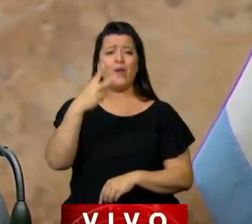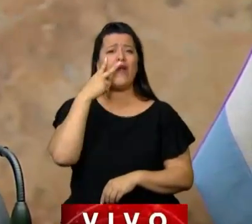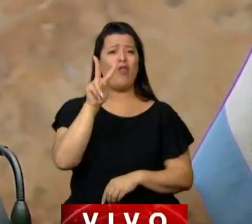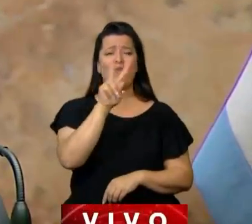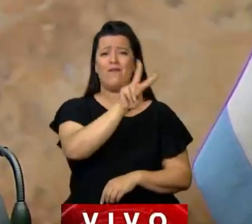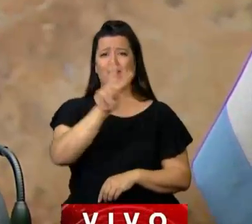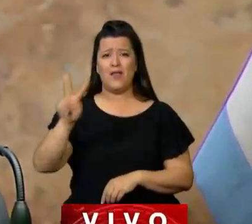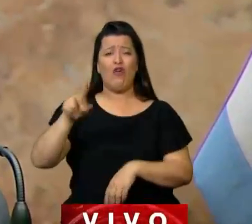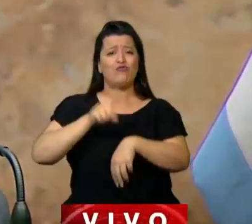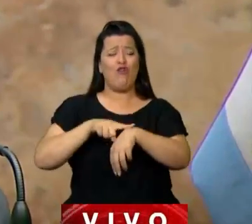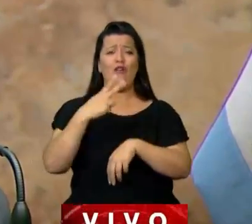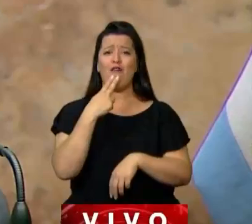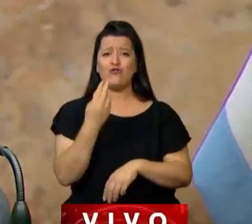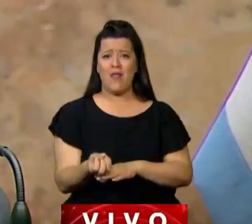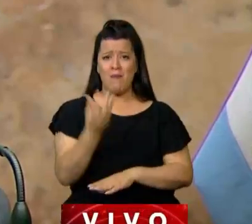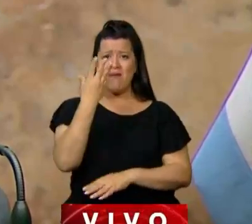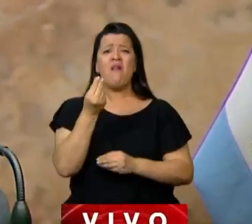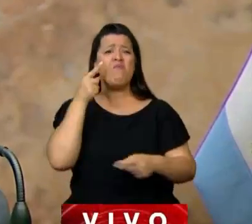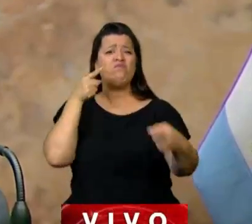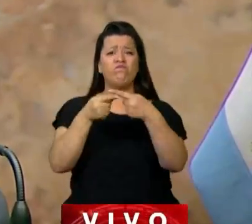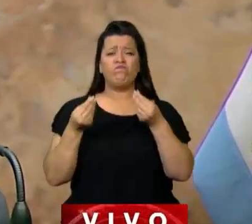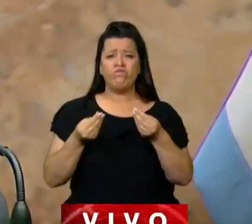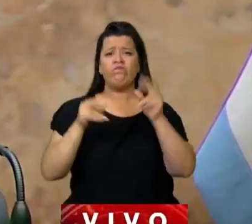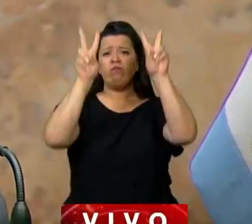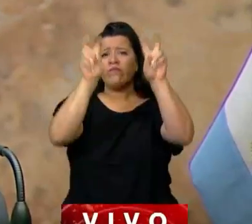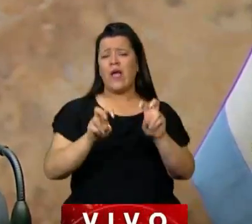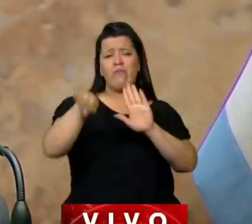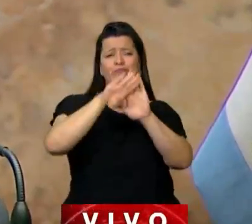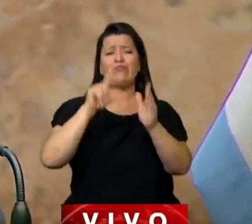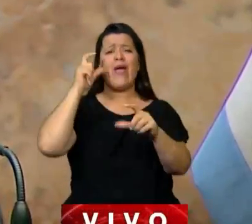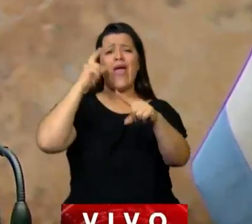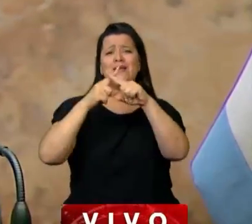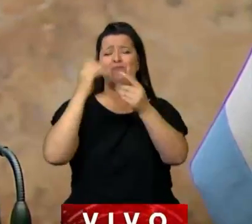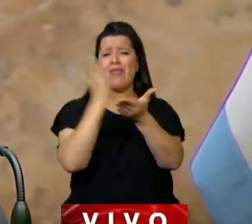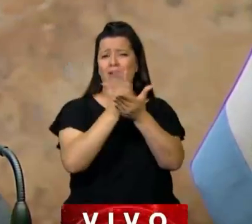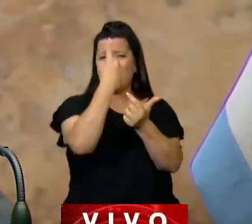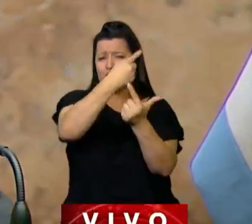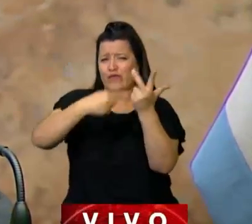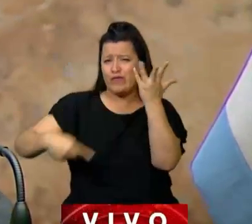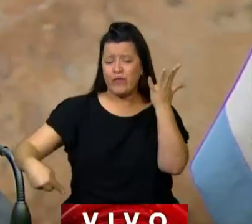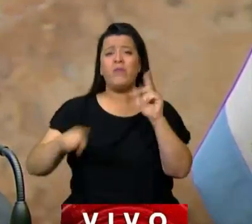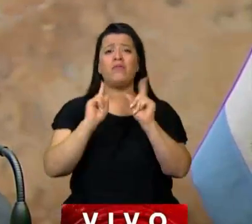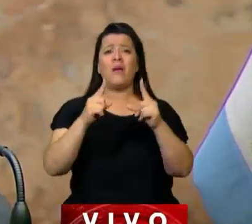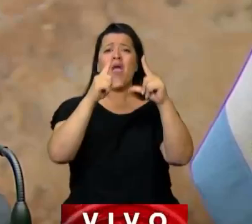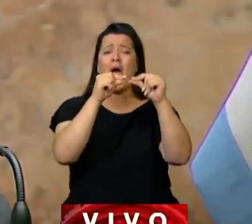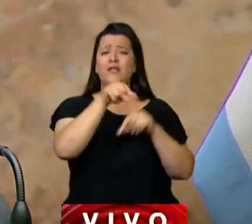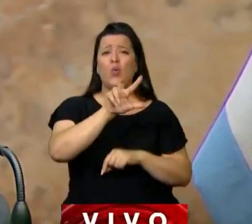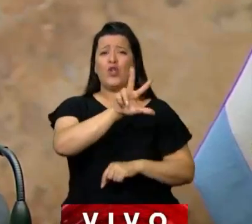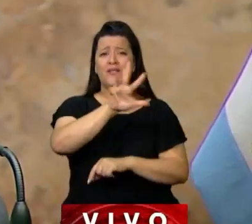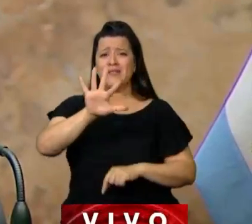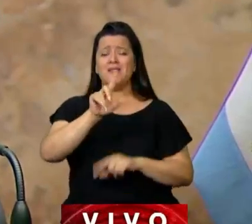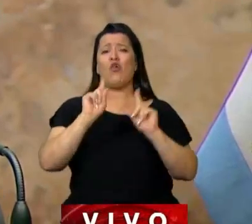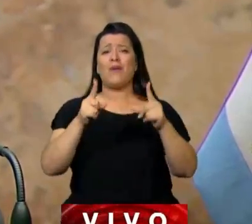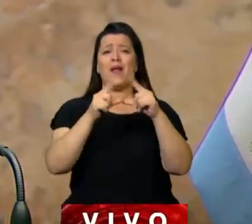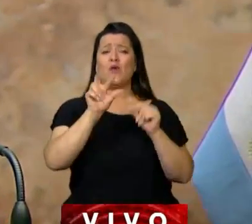2022 a las 11 horas, a fin de considerar diversos expedientes y considerando los artículos 35 y